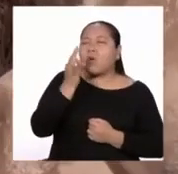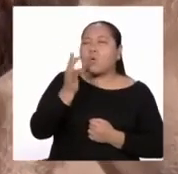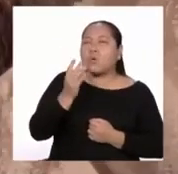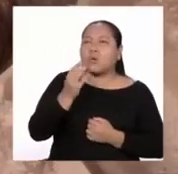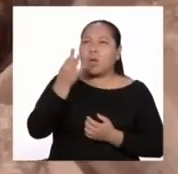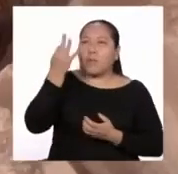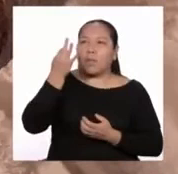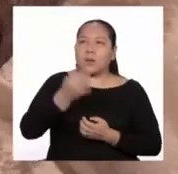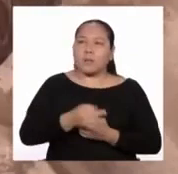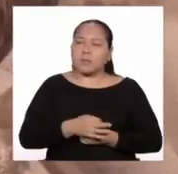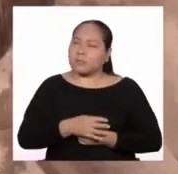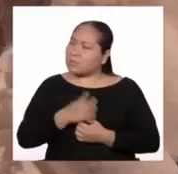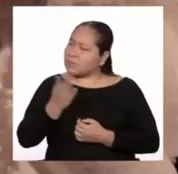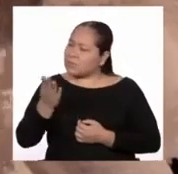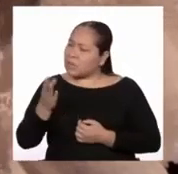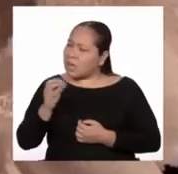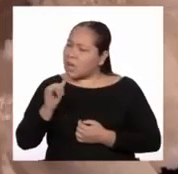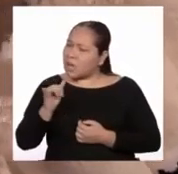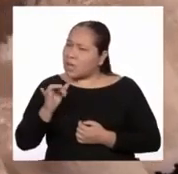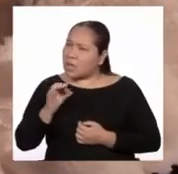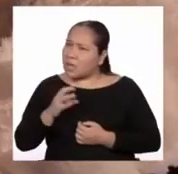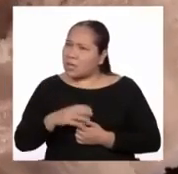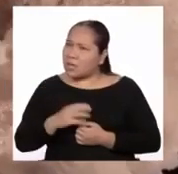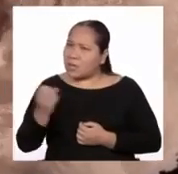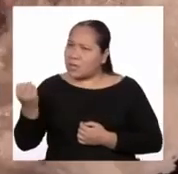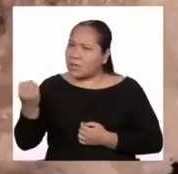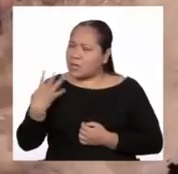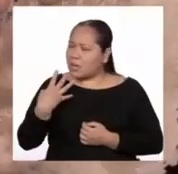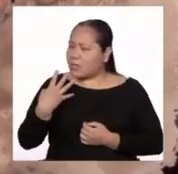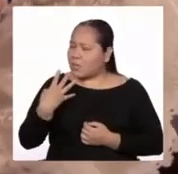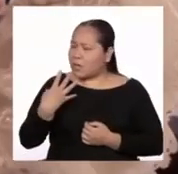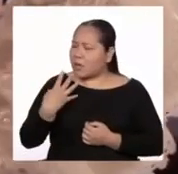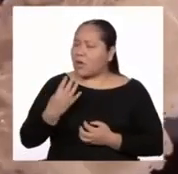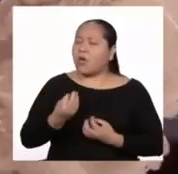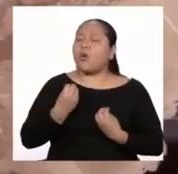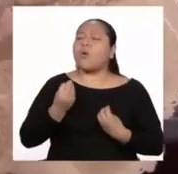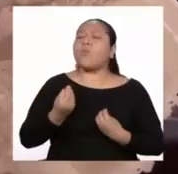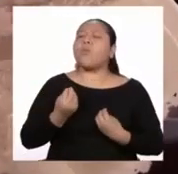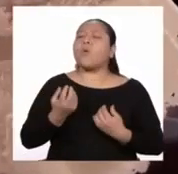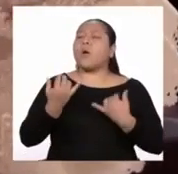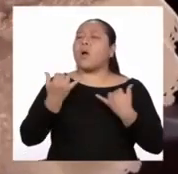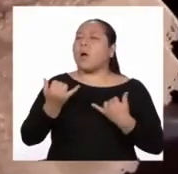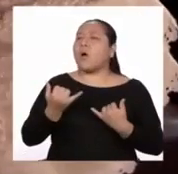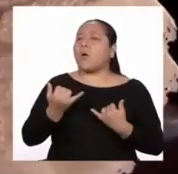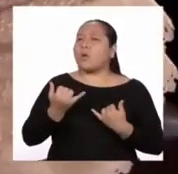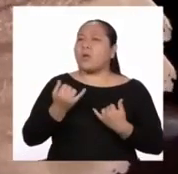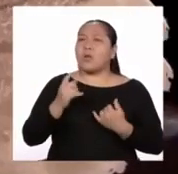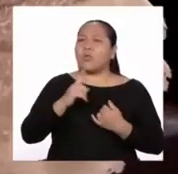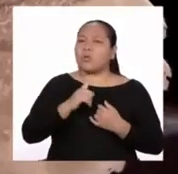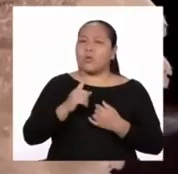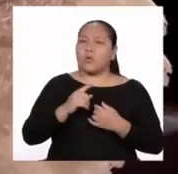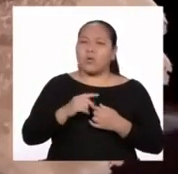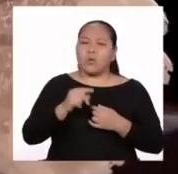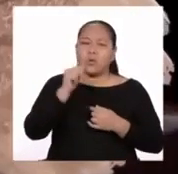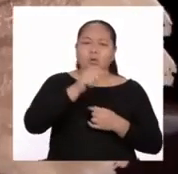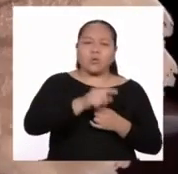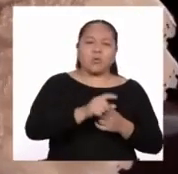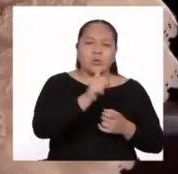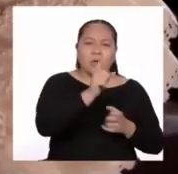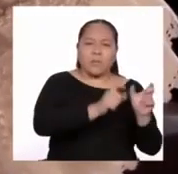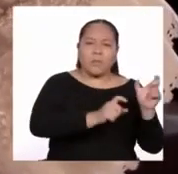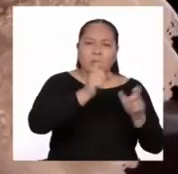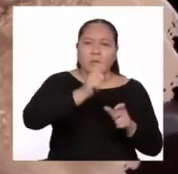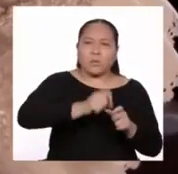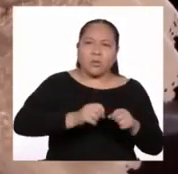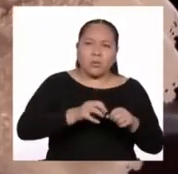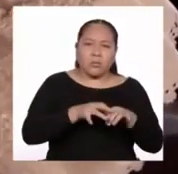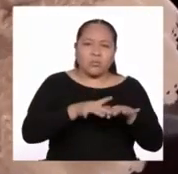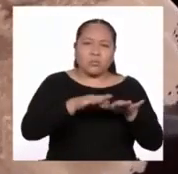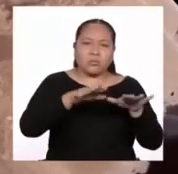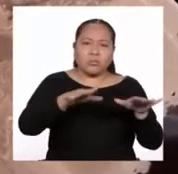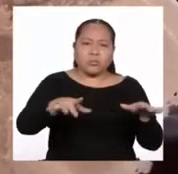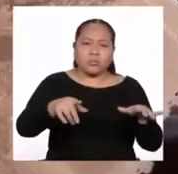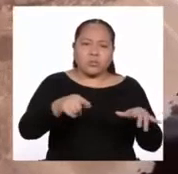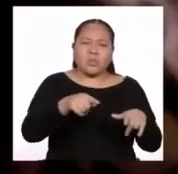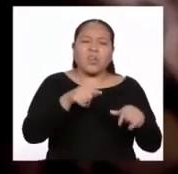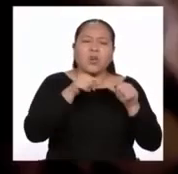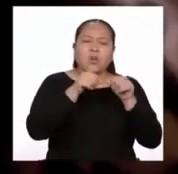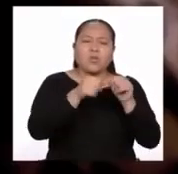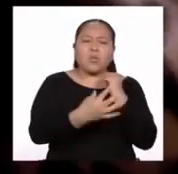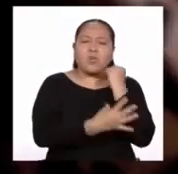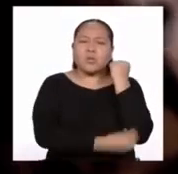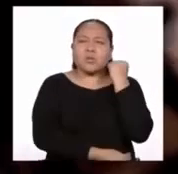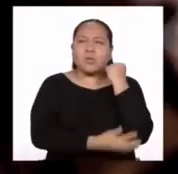Autora Ayala dime ¿cómo ahora no multiplican los indios y se hacen más pobres?